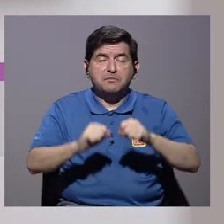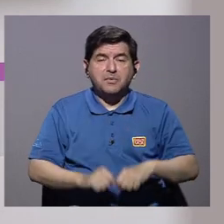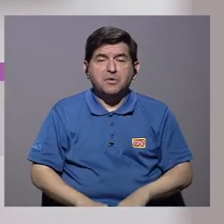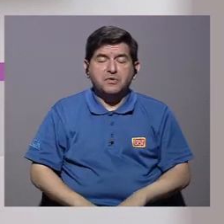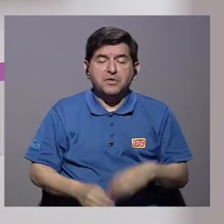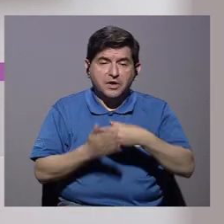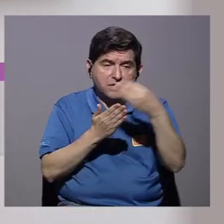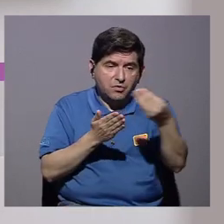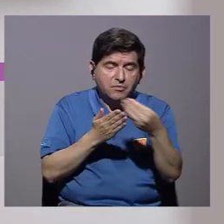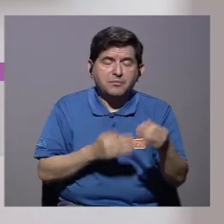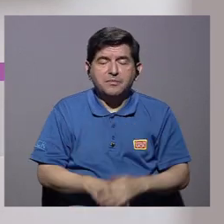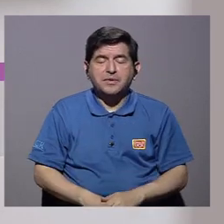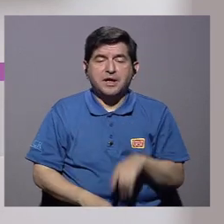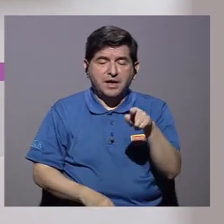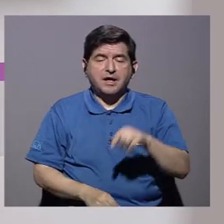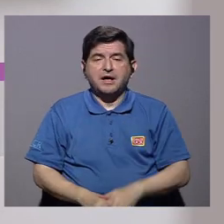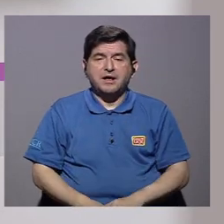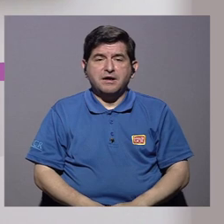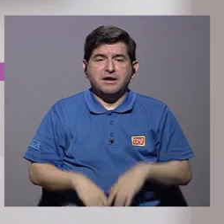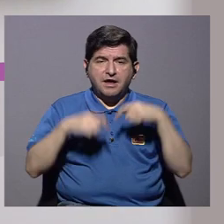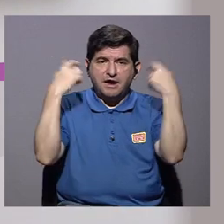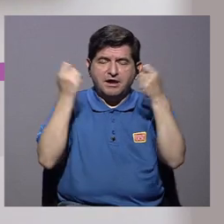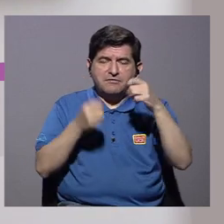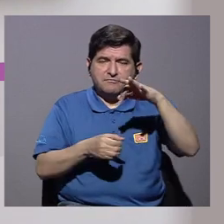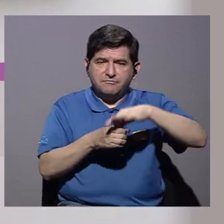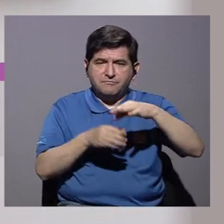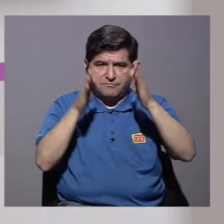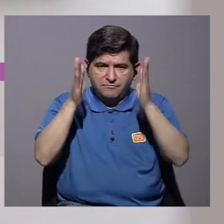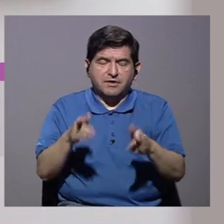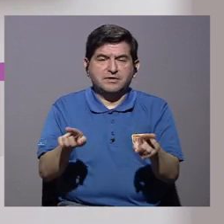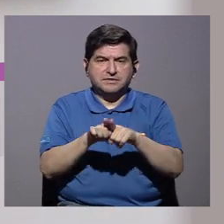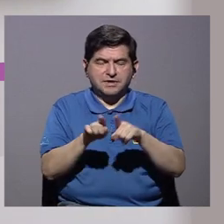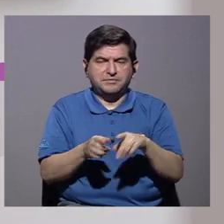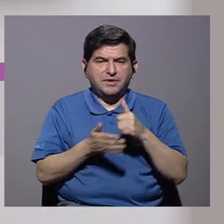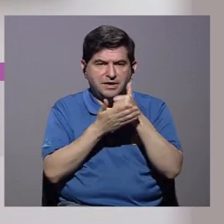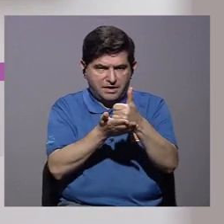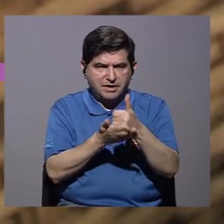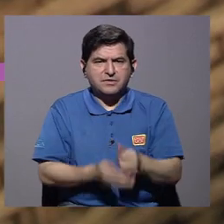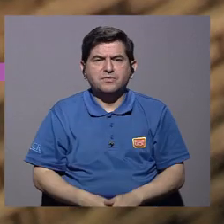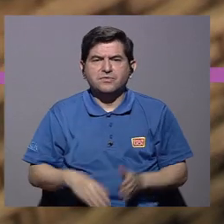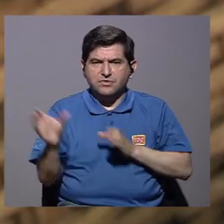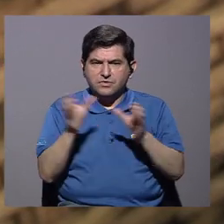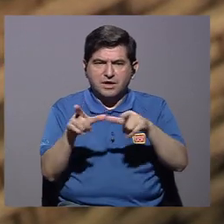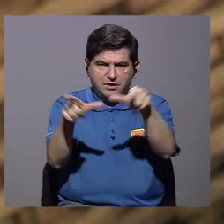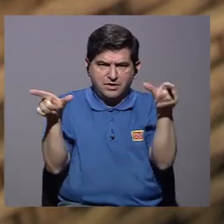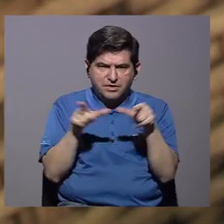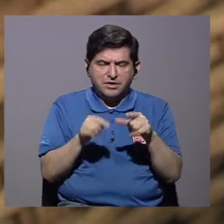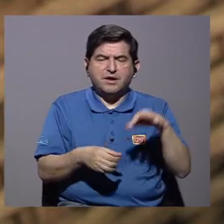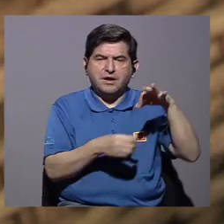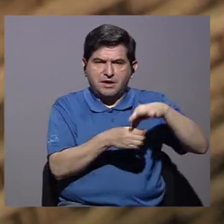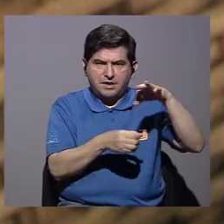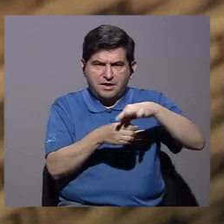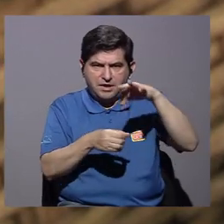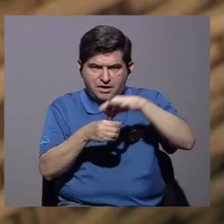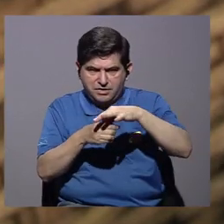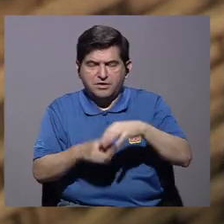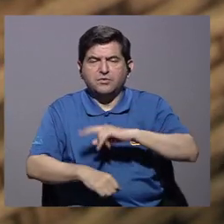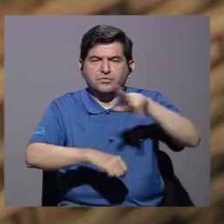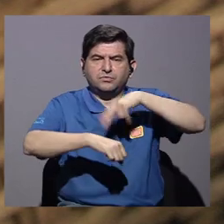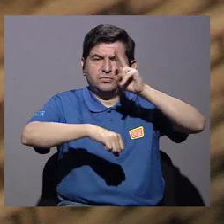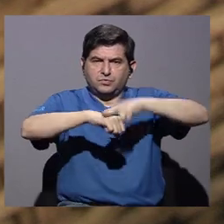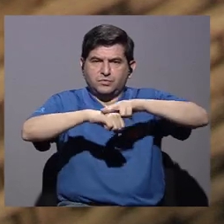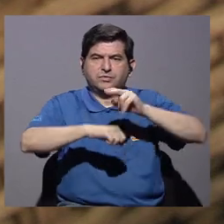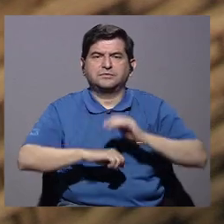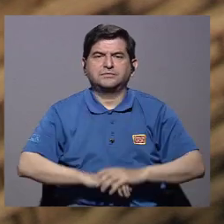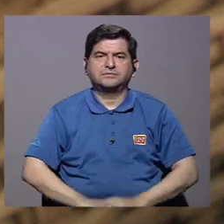vegetales? Bueno, podemos adquirir estas frutas y vegetales en las ferias del agricultor. Así incentivamos también el comercio